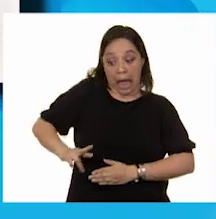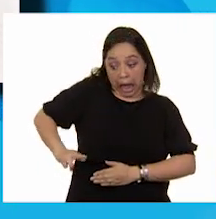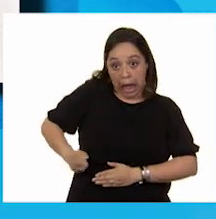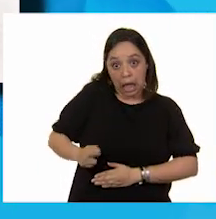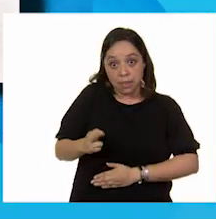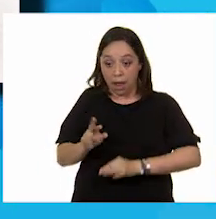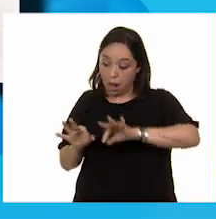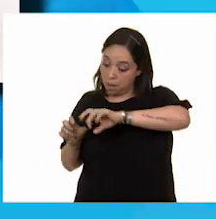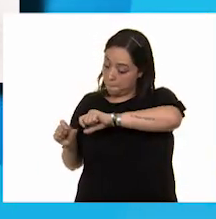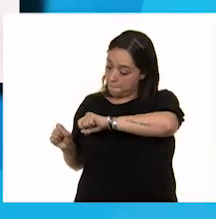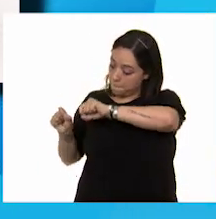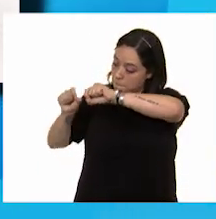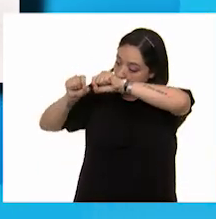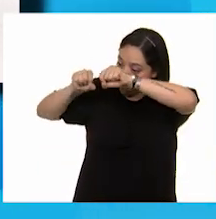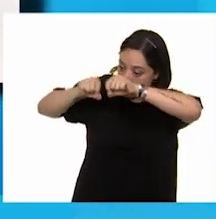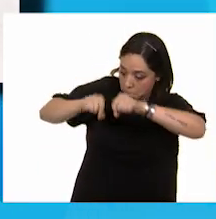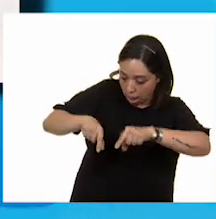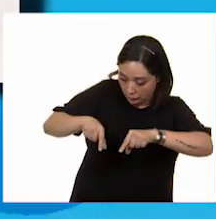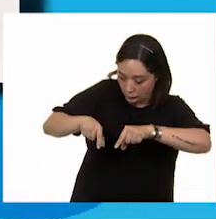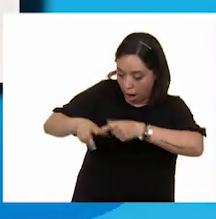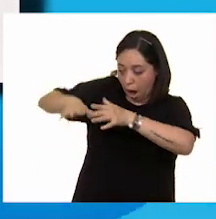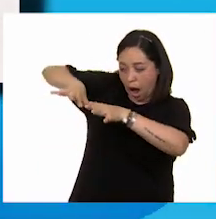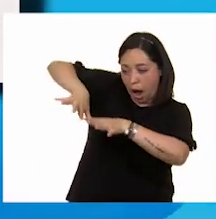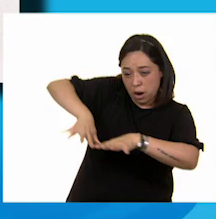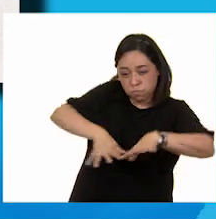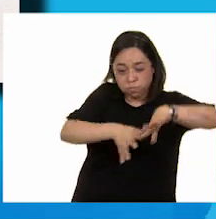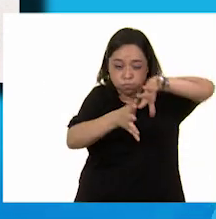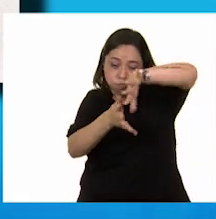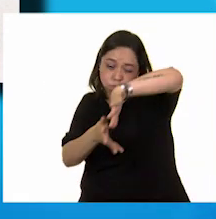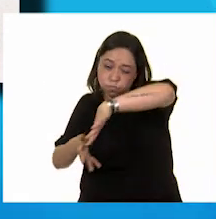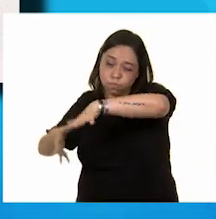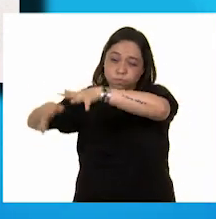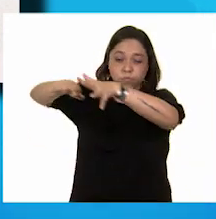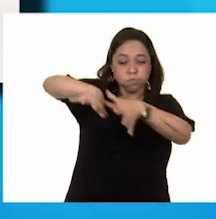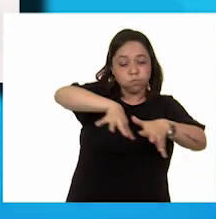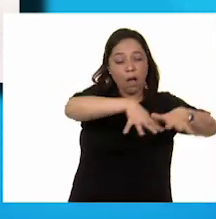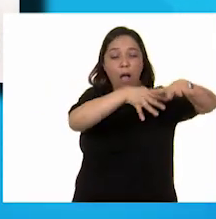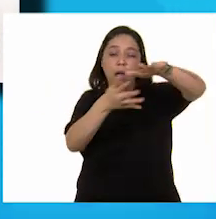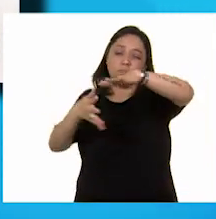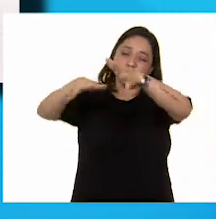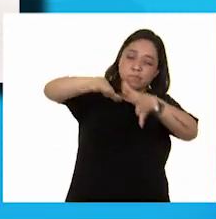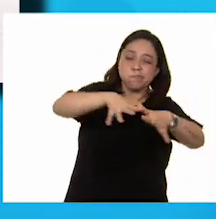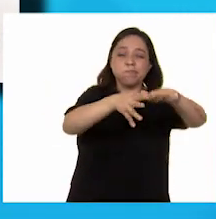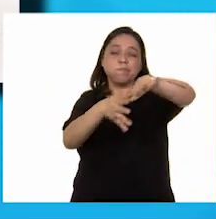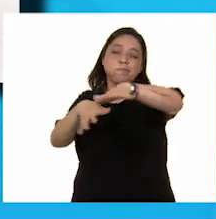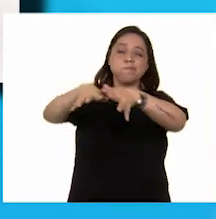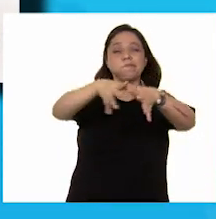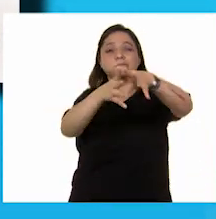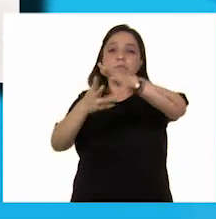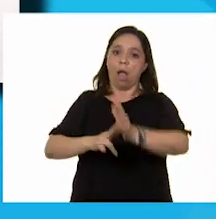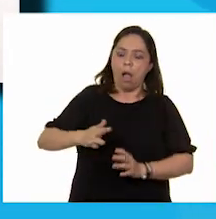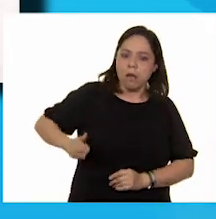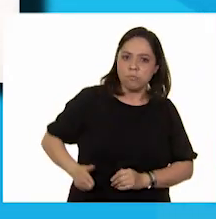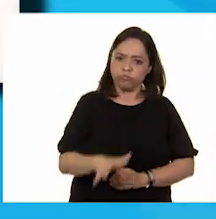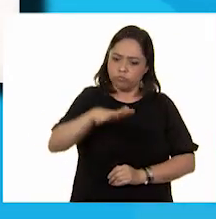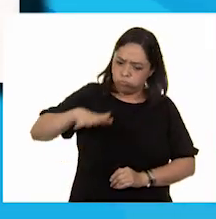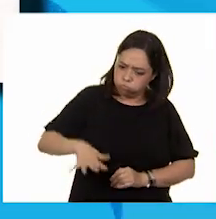que lentamente las fue llevando por su caudal cada vez más y más y más rápido.